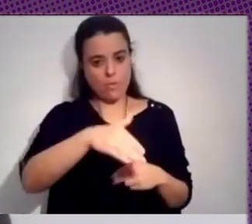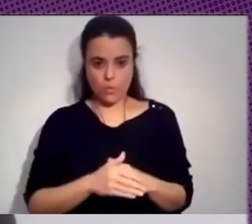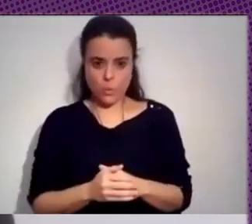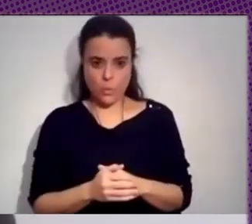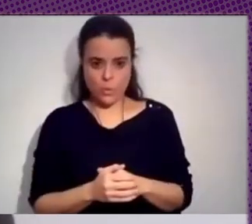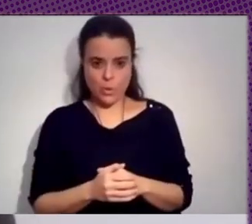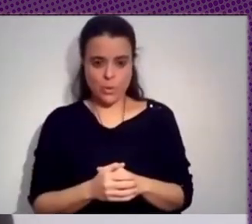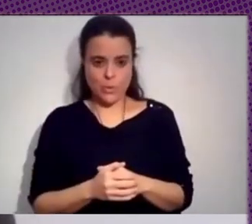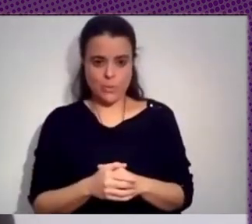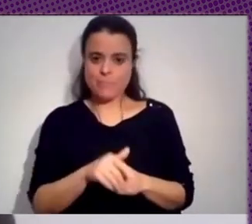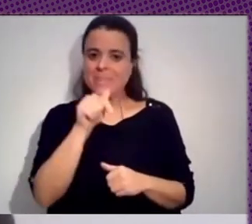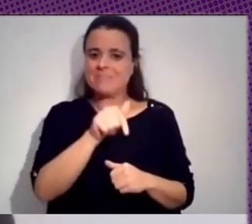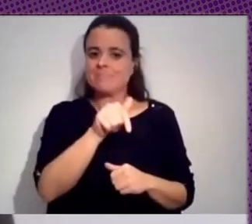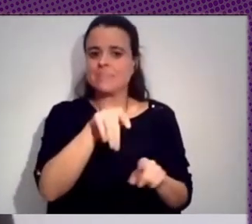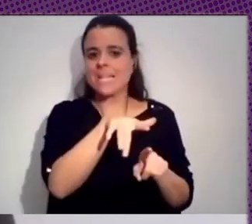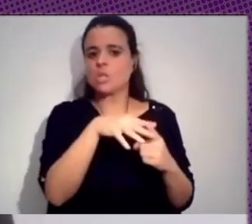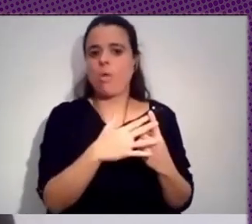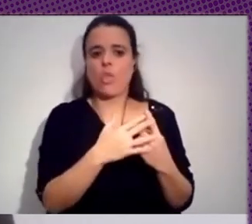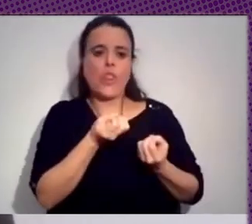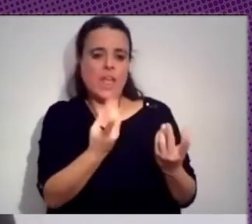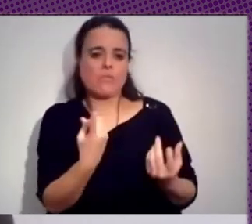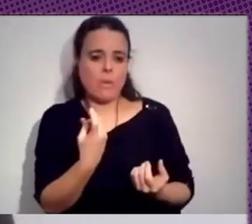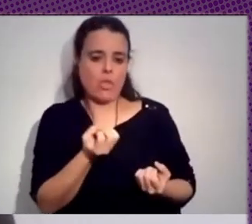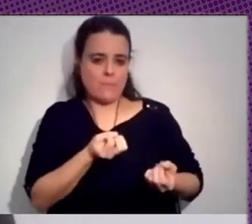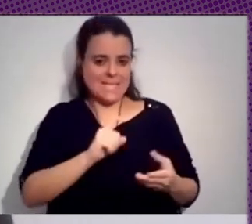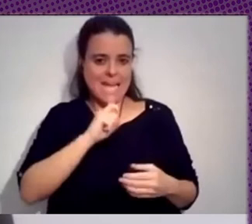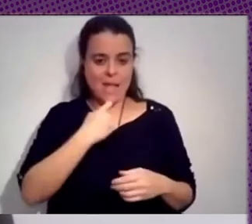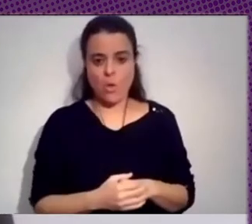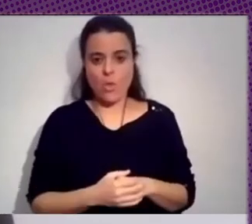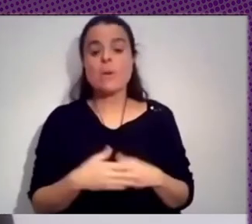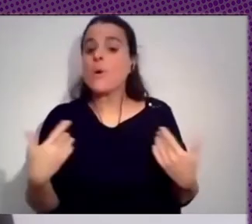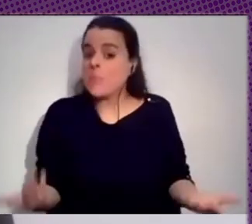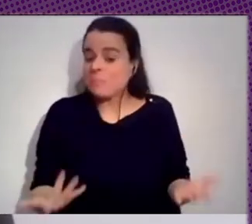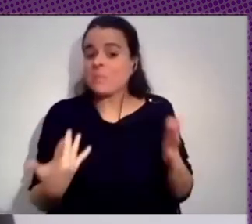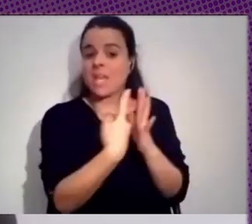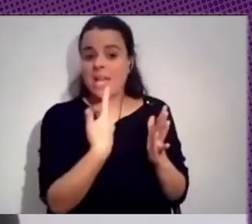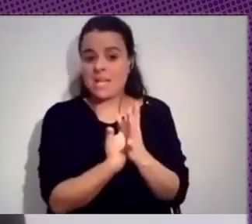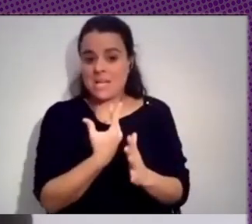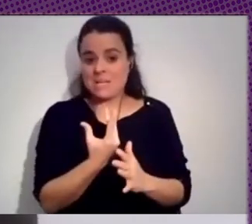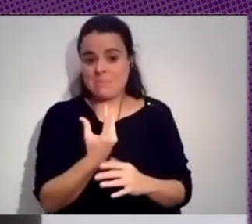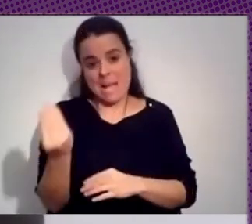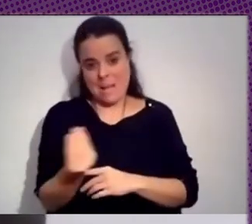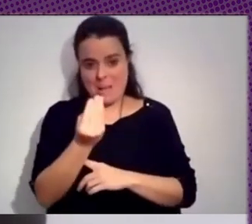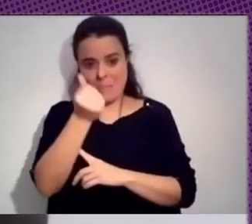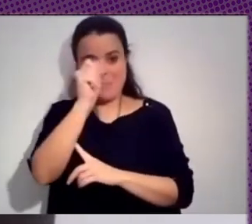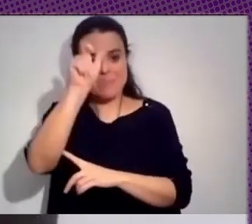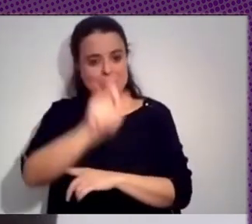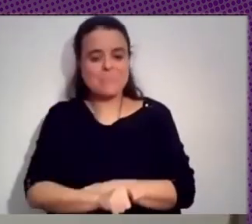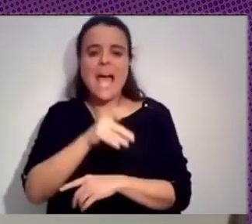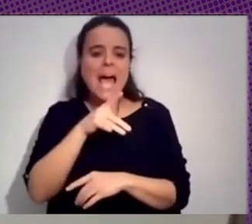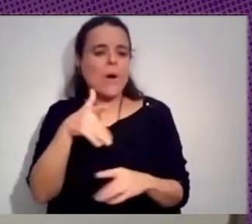desinformación y de mensaje de odio. Pero vaya, el que nos lo va a explicar mejor es Emiliano en qué estamos ahora.